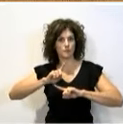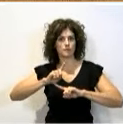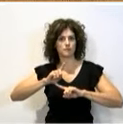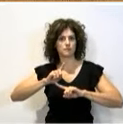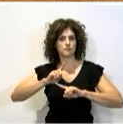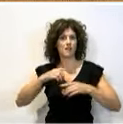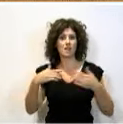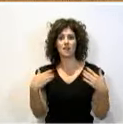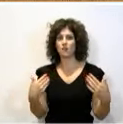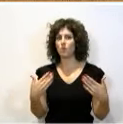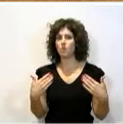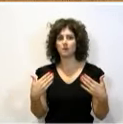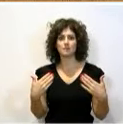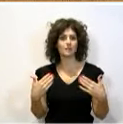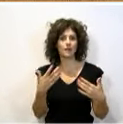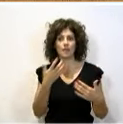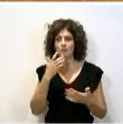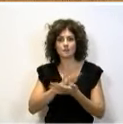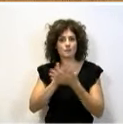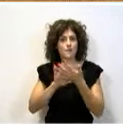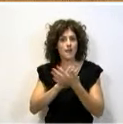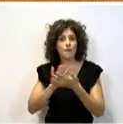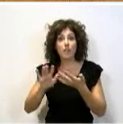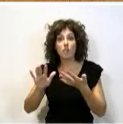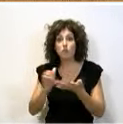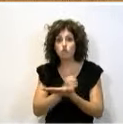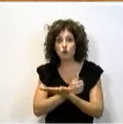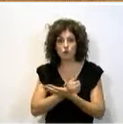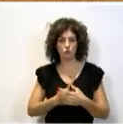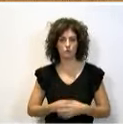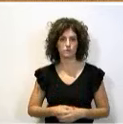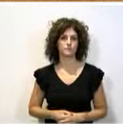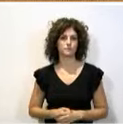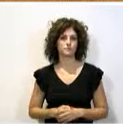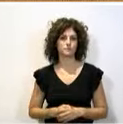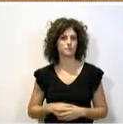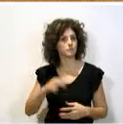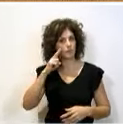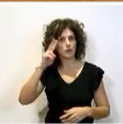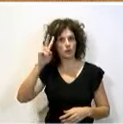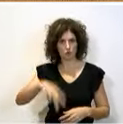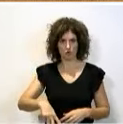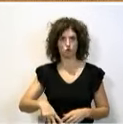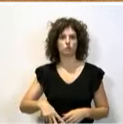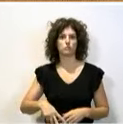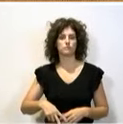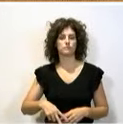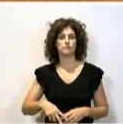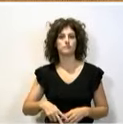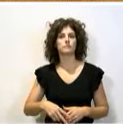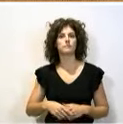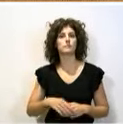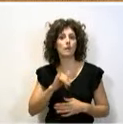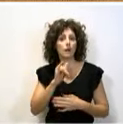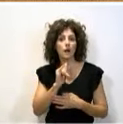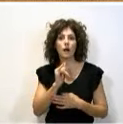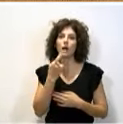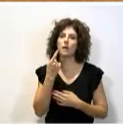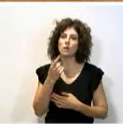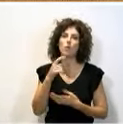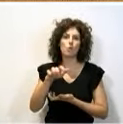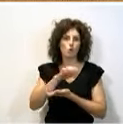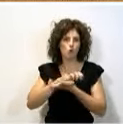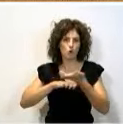pasa nada por hablar de todo y reconocemos que hay un conflicto